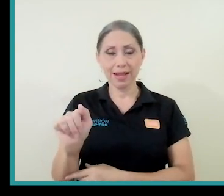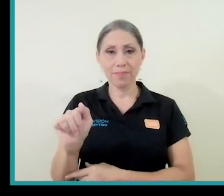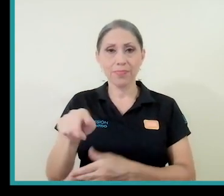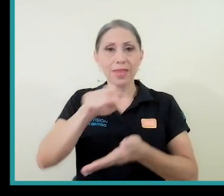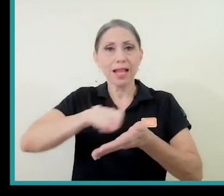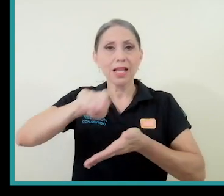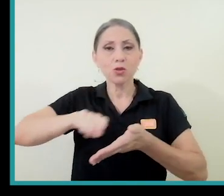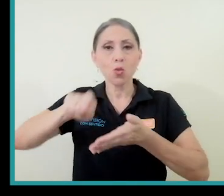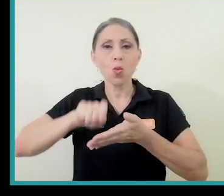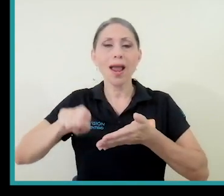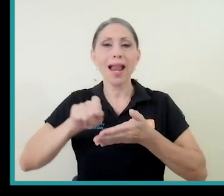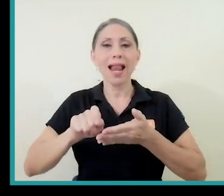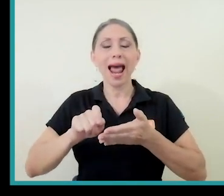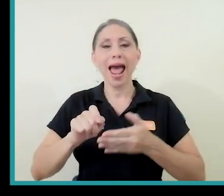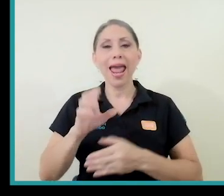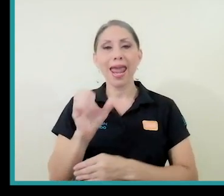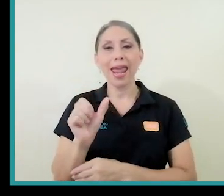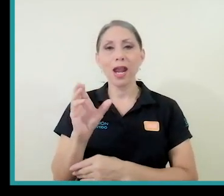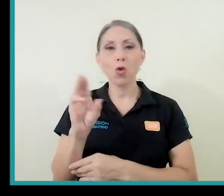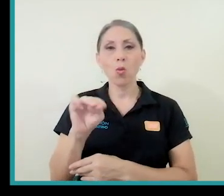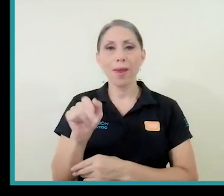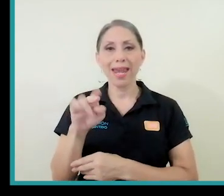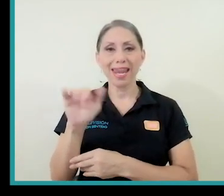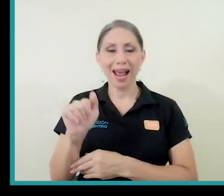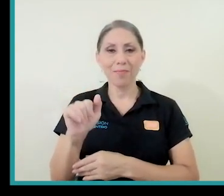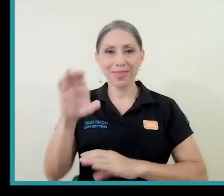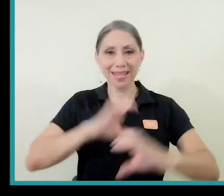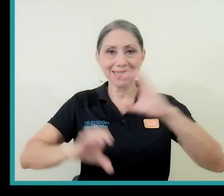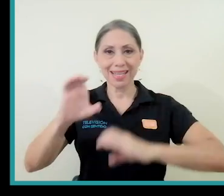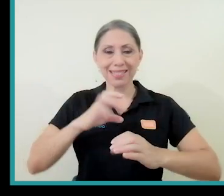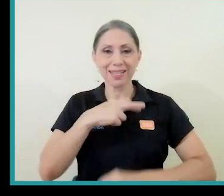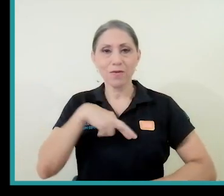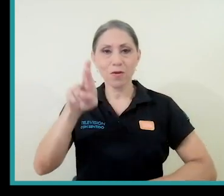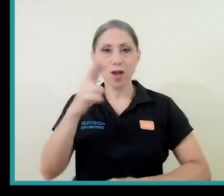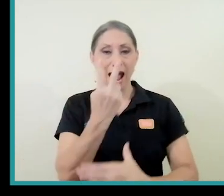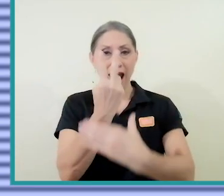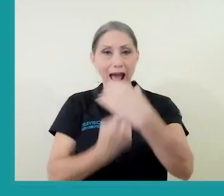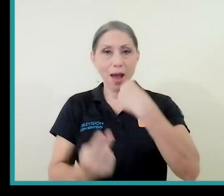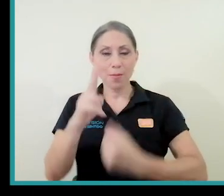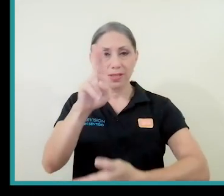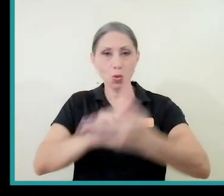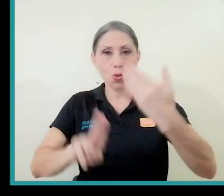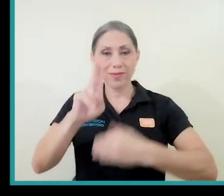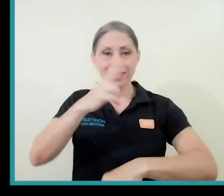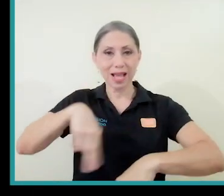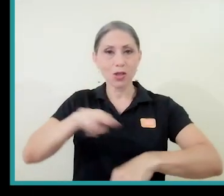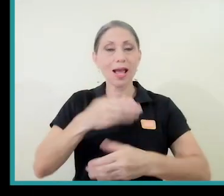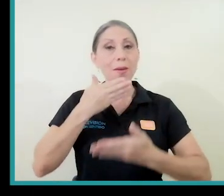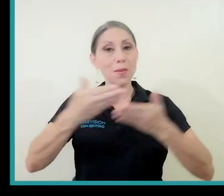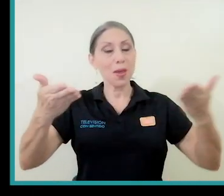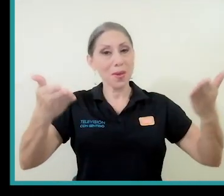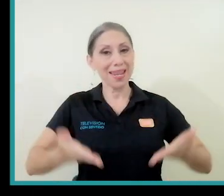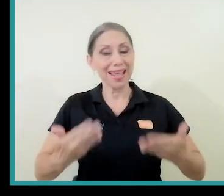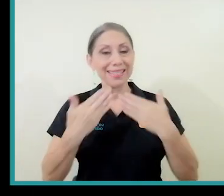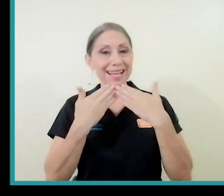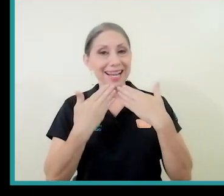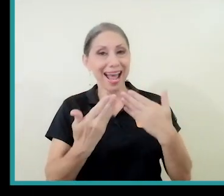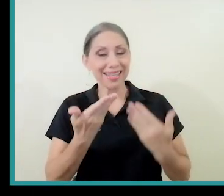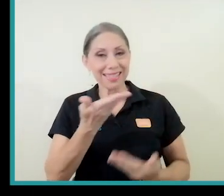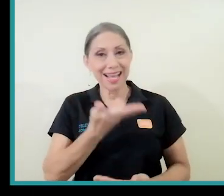estudiante de la maestría de la Escuela Ecuménica de Ciencias de la Religión, ambas de la Universidad Nacional.